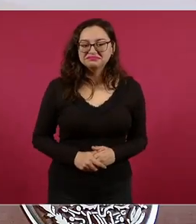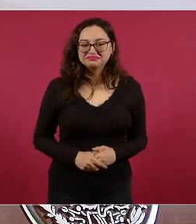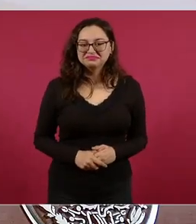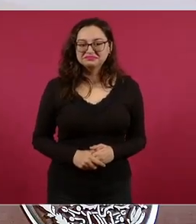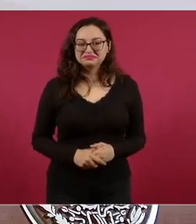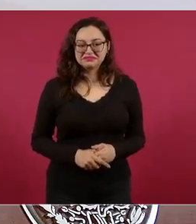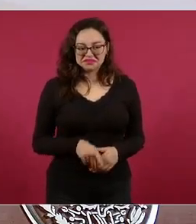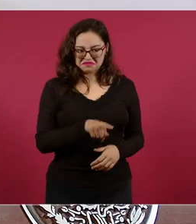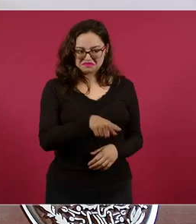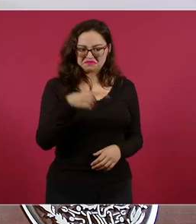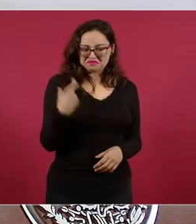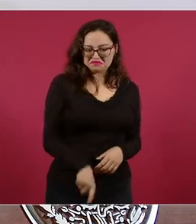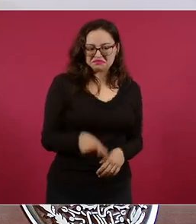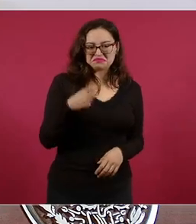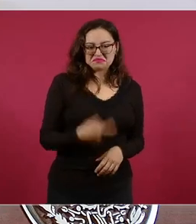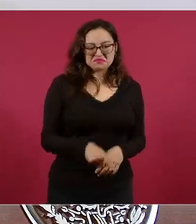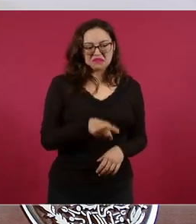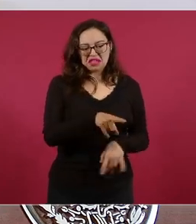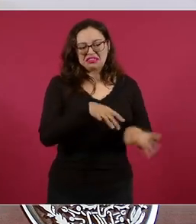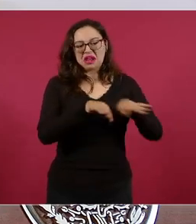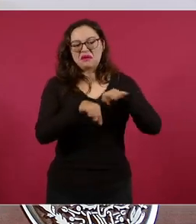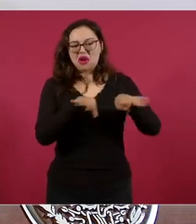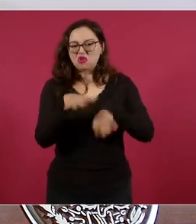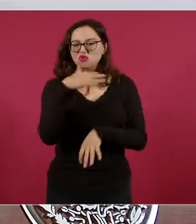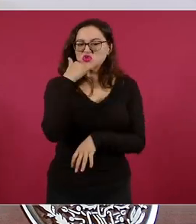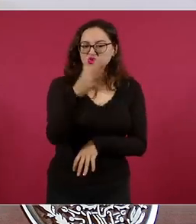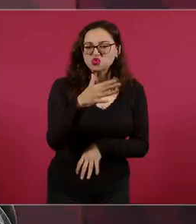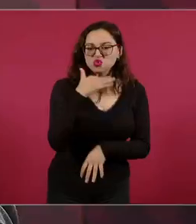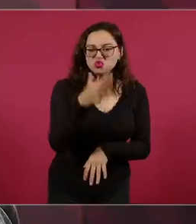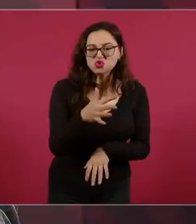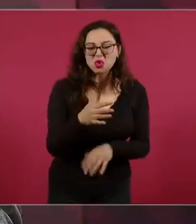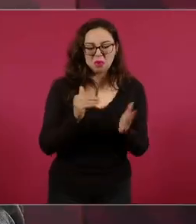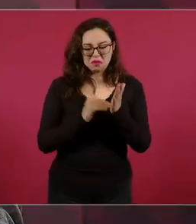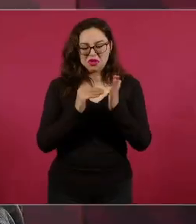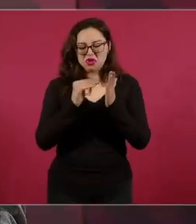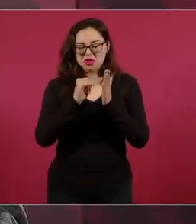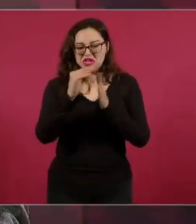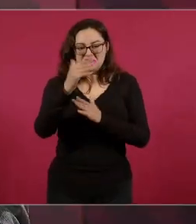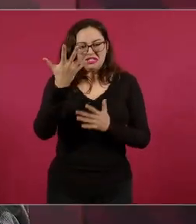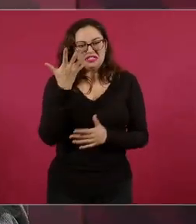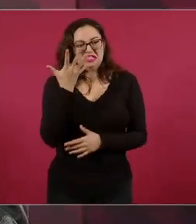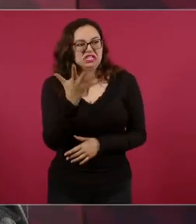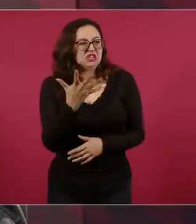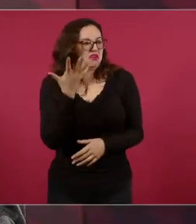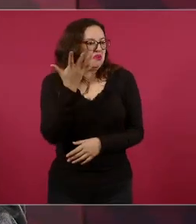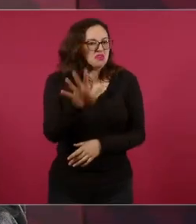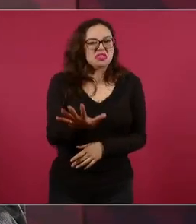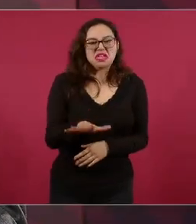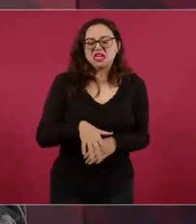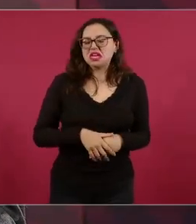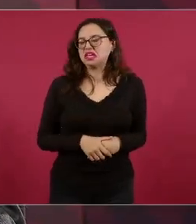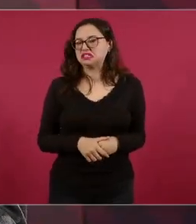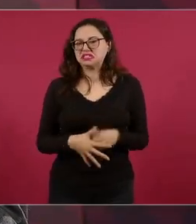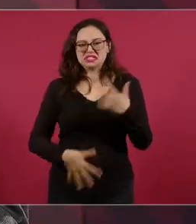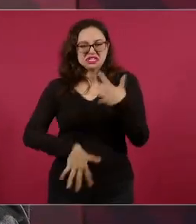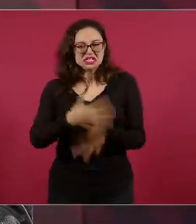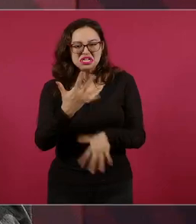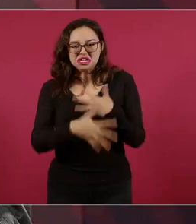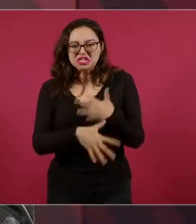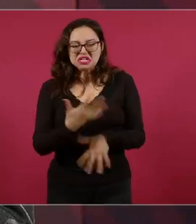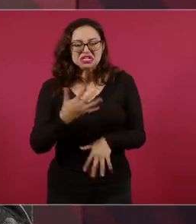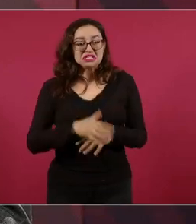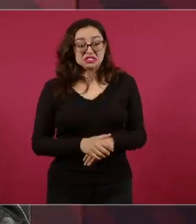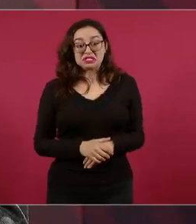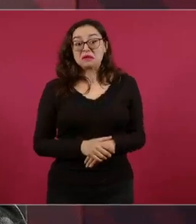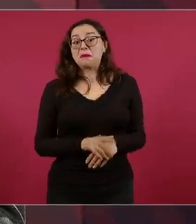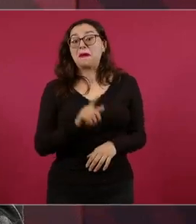sino porque hacen ese trabajo sucio y pueden ganar cinco, diez, quince, hay